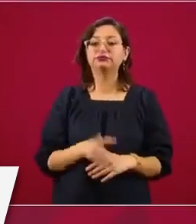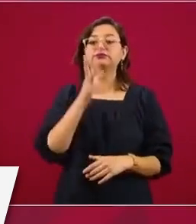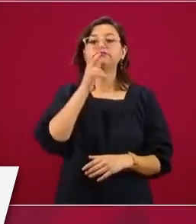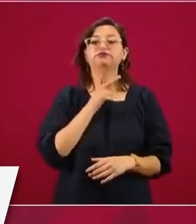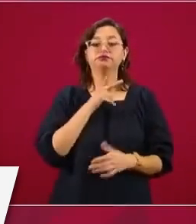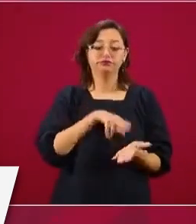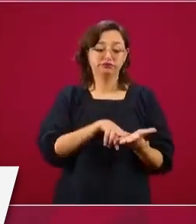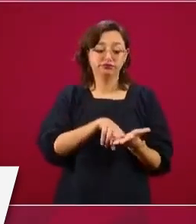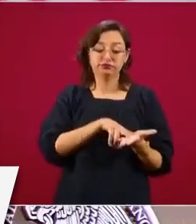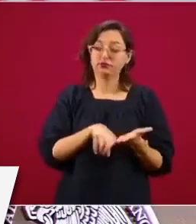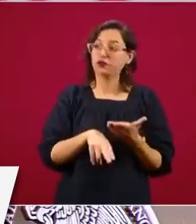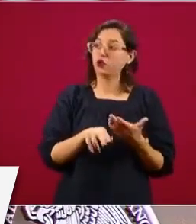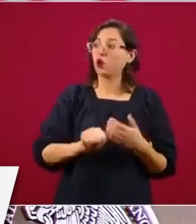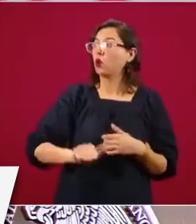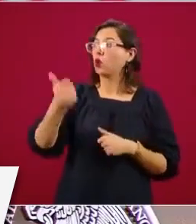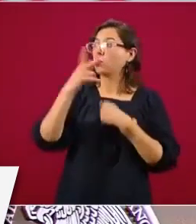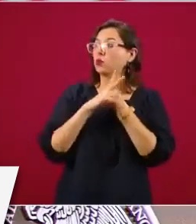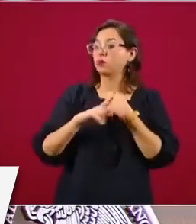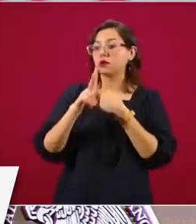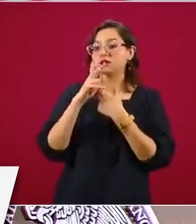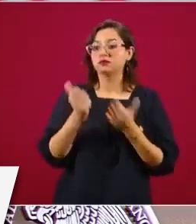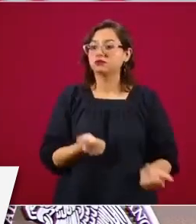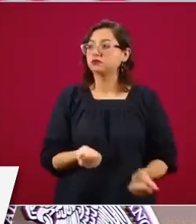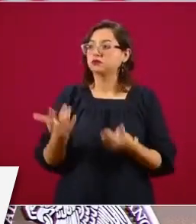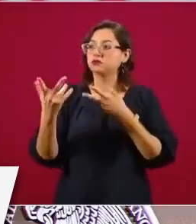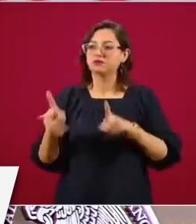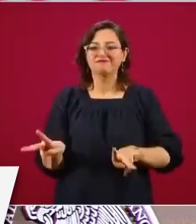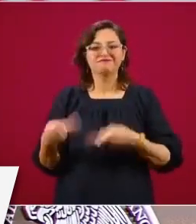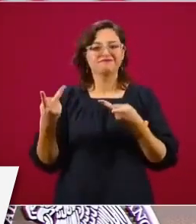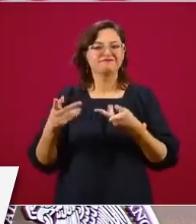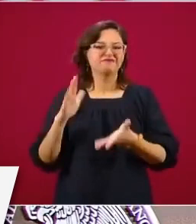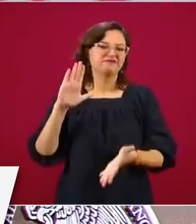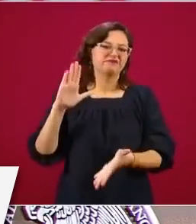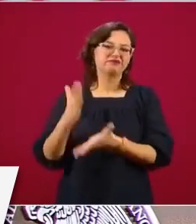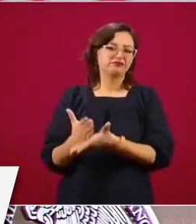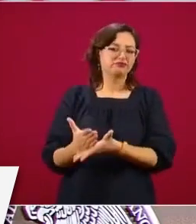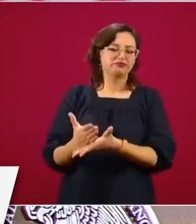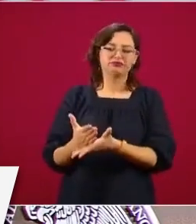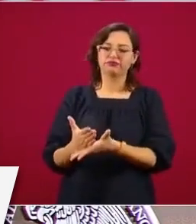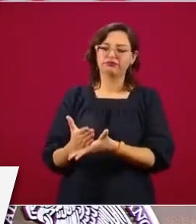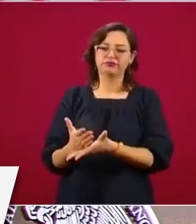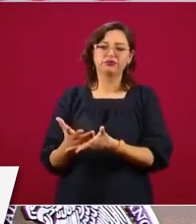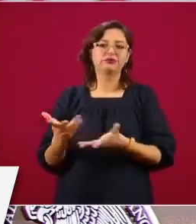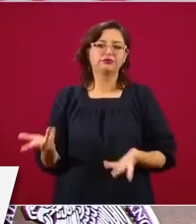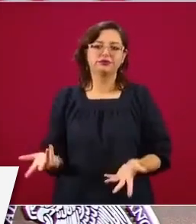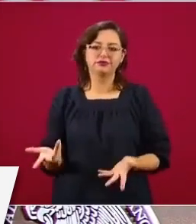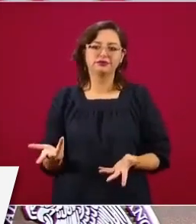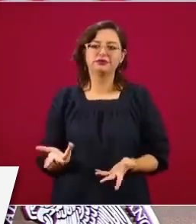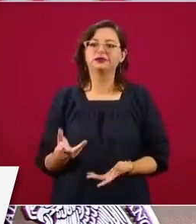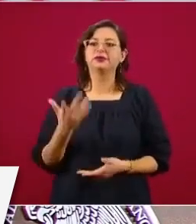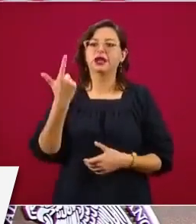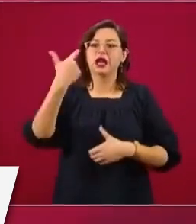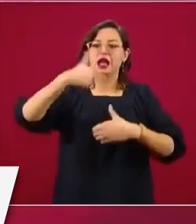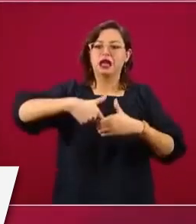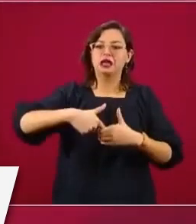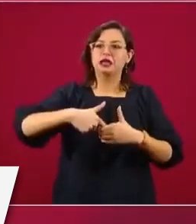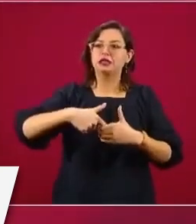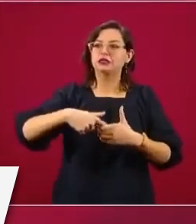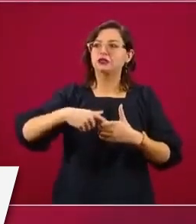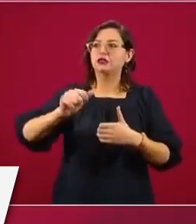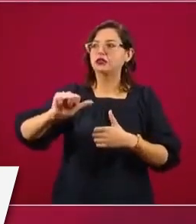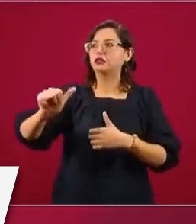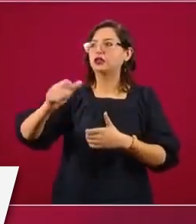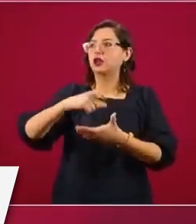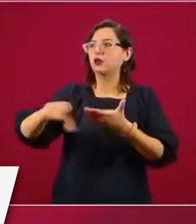petróleo crudo al extranjero para dejar de comprar gasolines en el